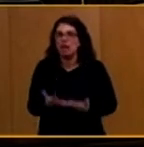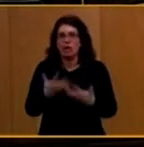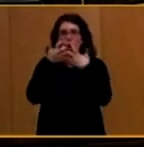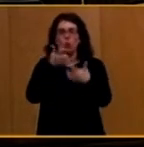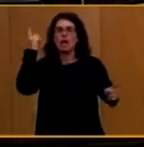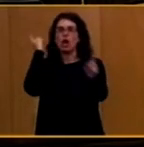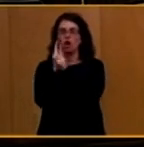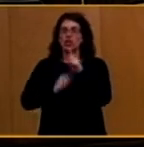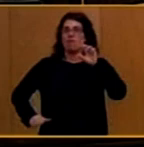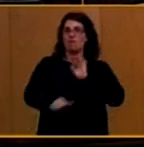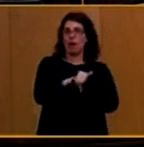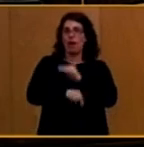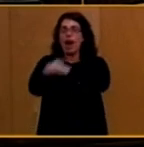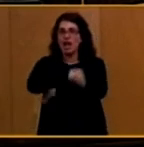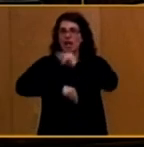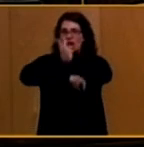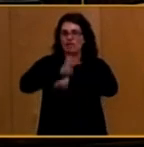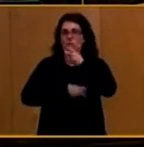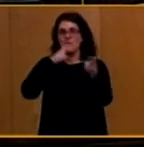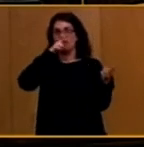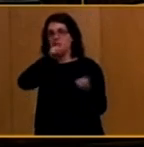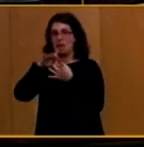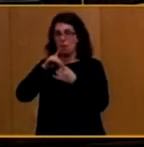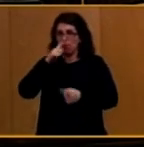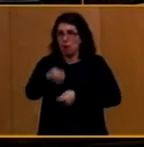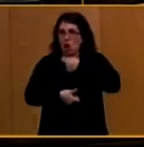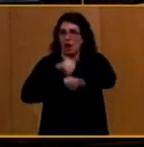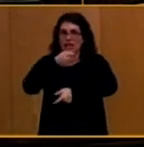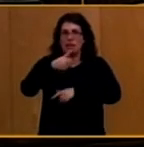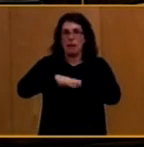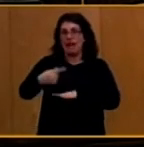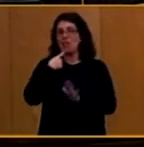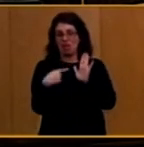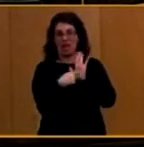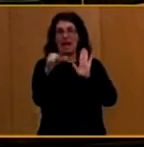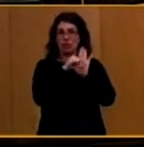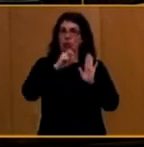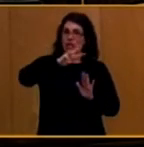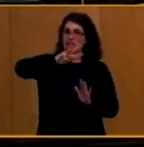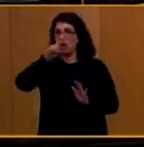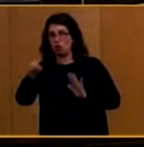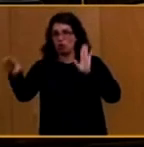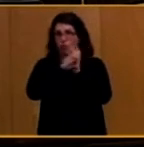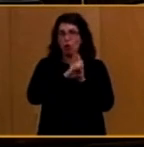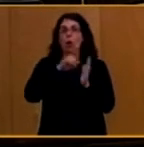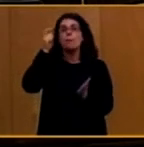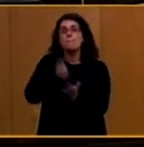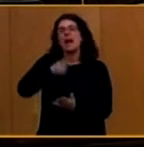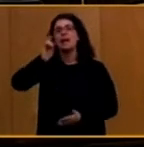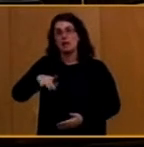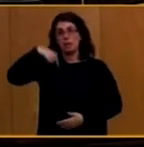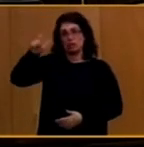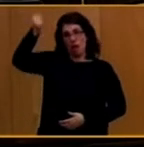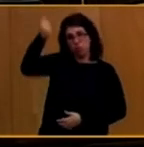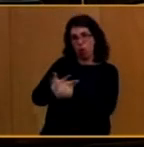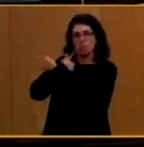hacer una reforma fiscal progresiva para que, como dice el artículo 31 de la Constitución, pague más, quien más gane y quien más tiene para que podamos